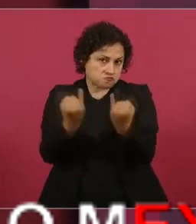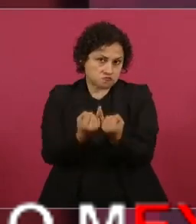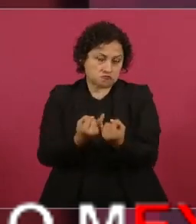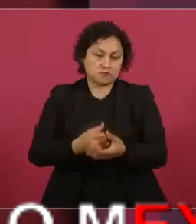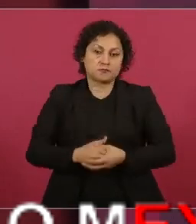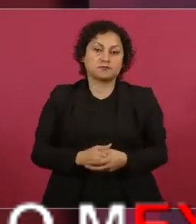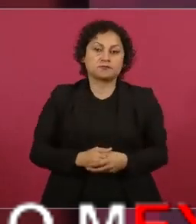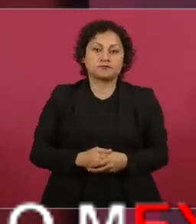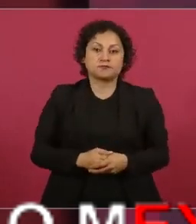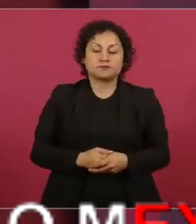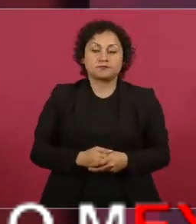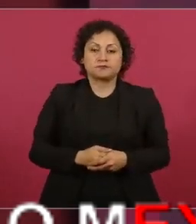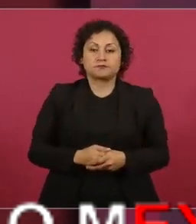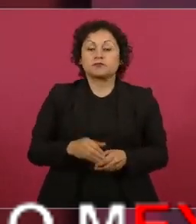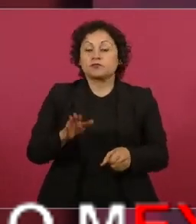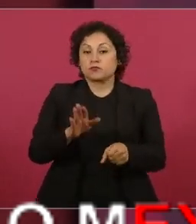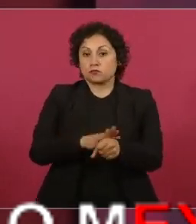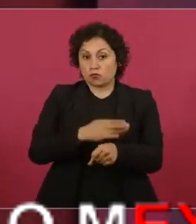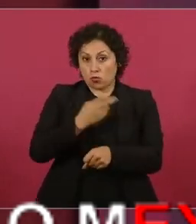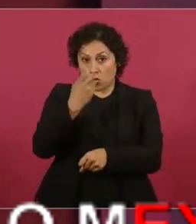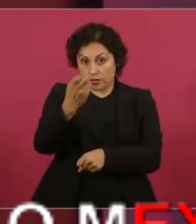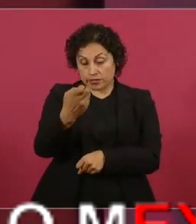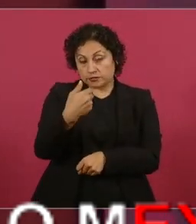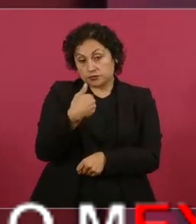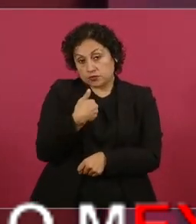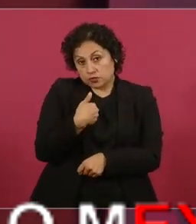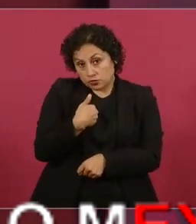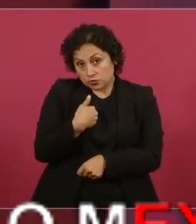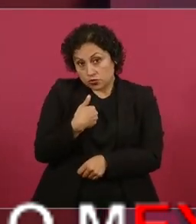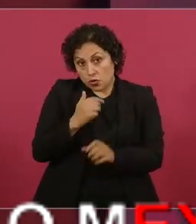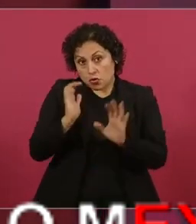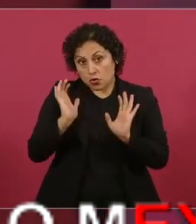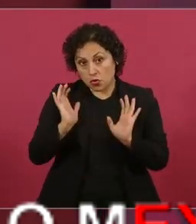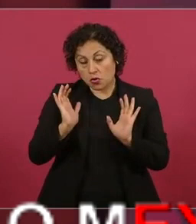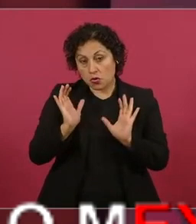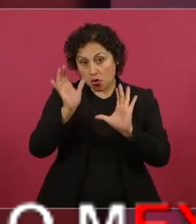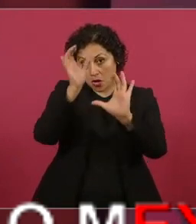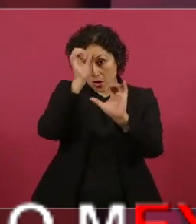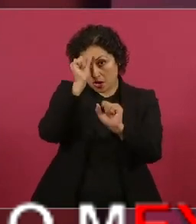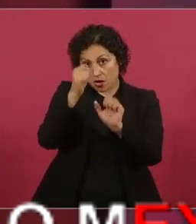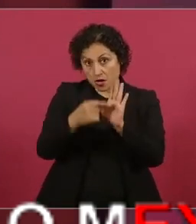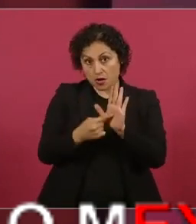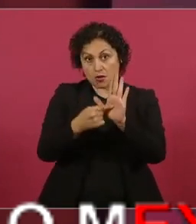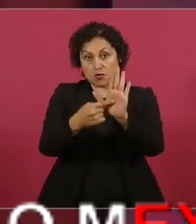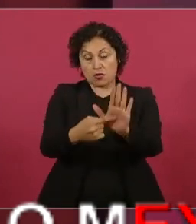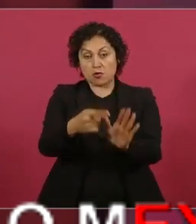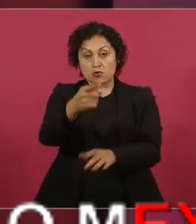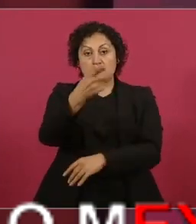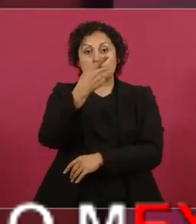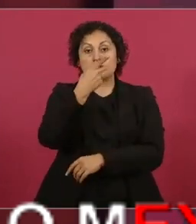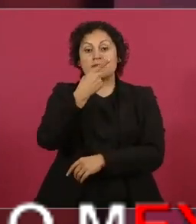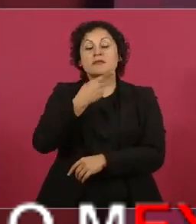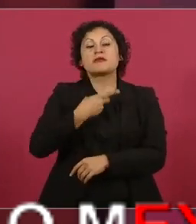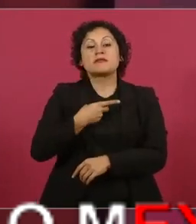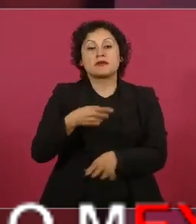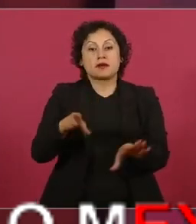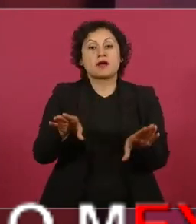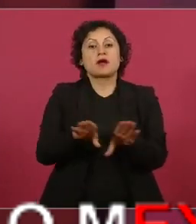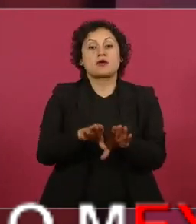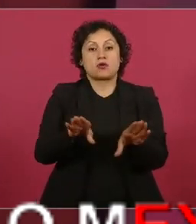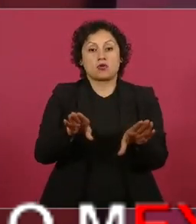A partir de lo anterior, quedo a la espera de la definición del canal institucional para dialogar